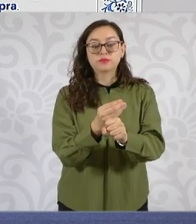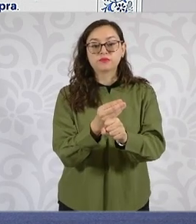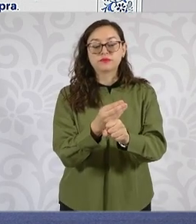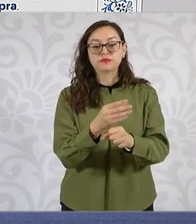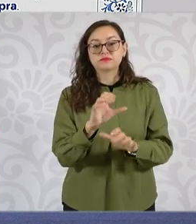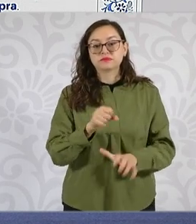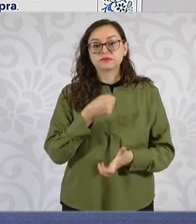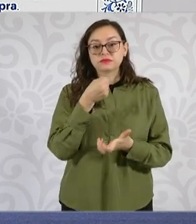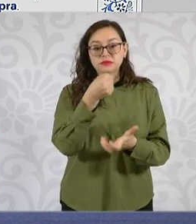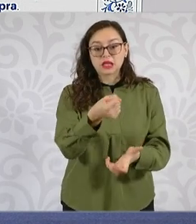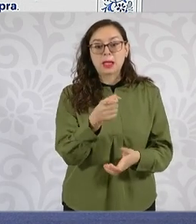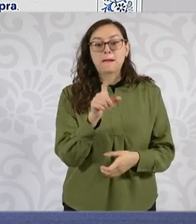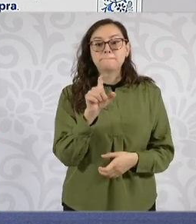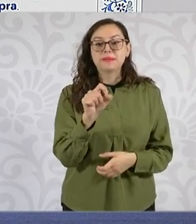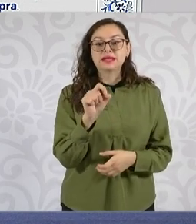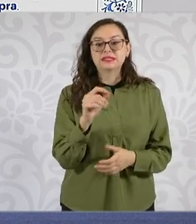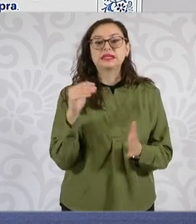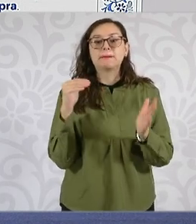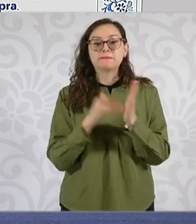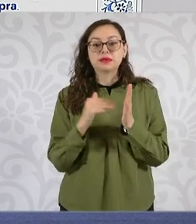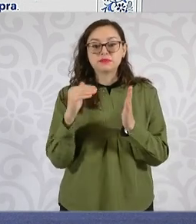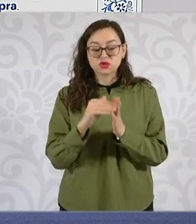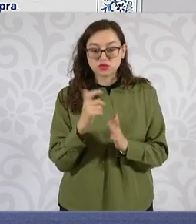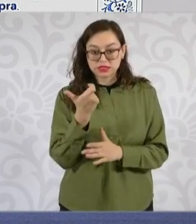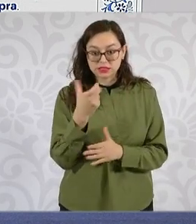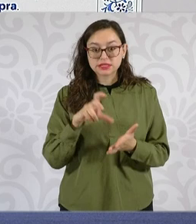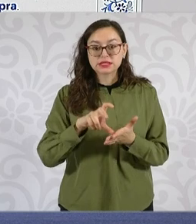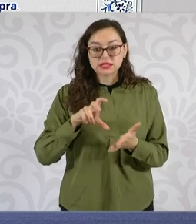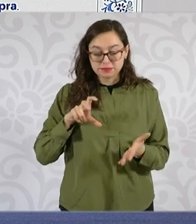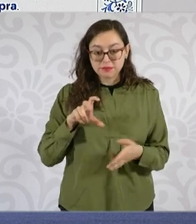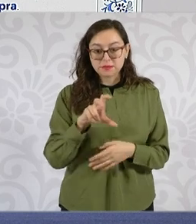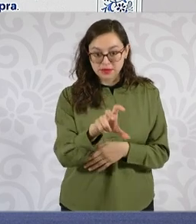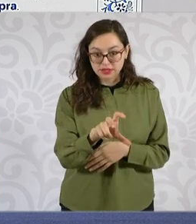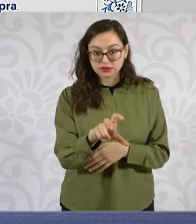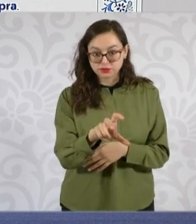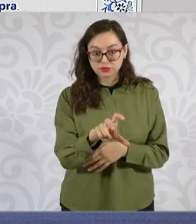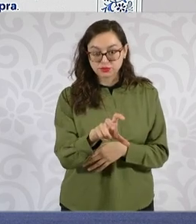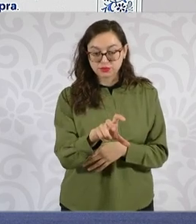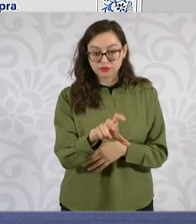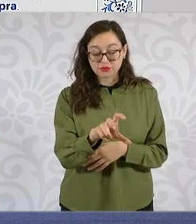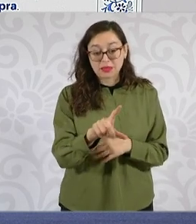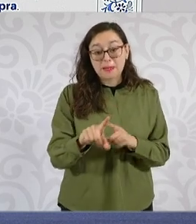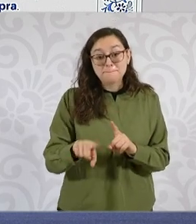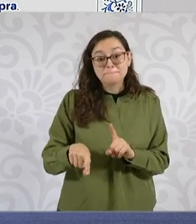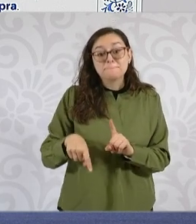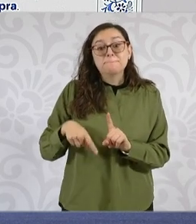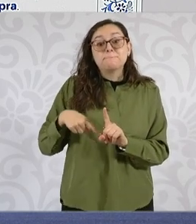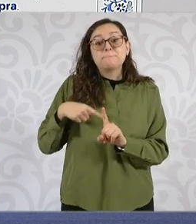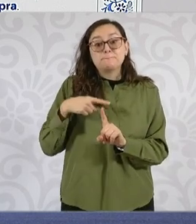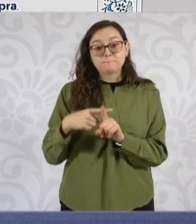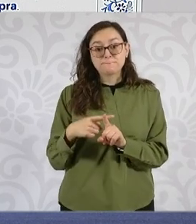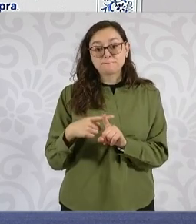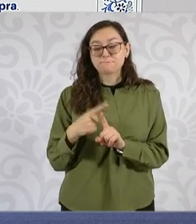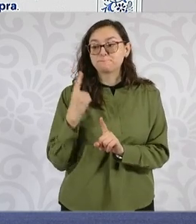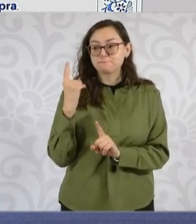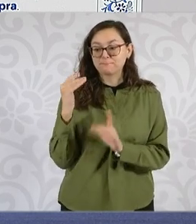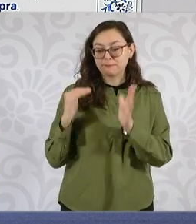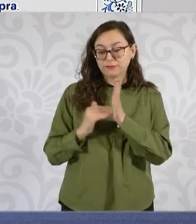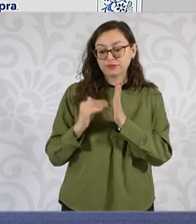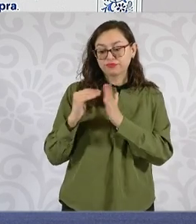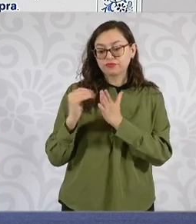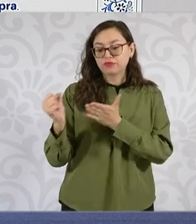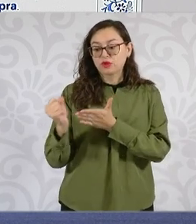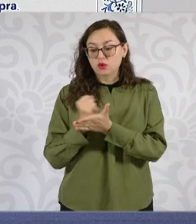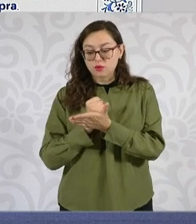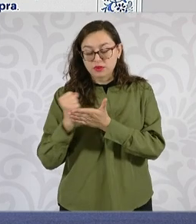de pesos. Esto va a ser adicional al millón de créditos para reparar, remodelar o